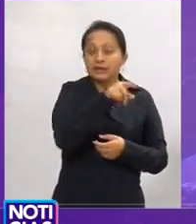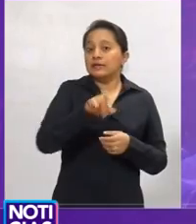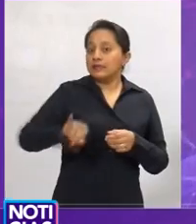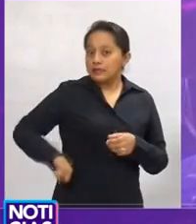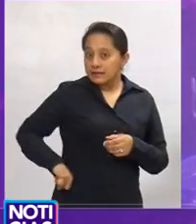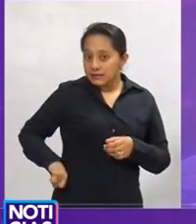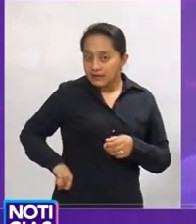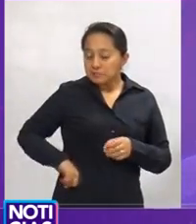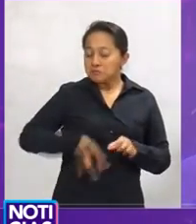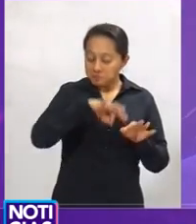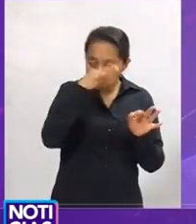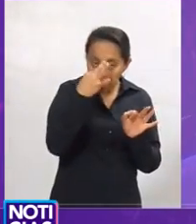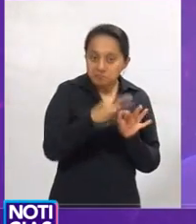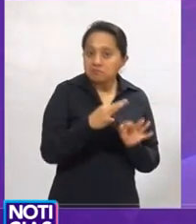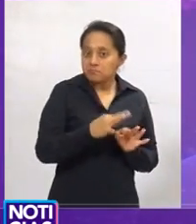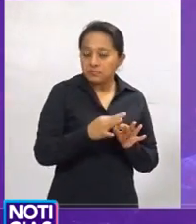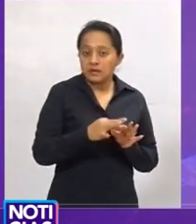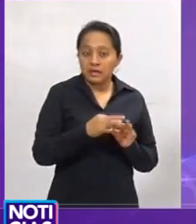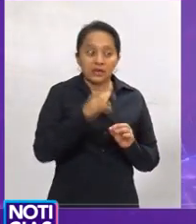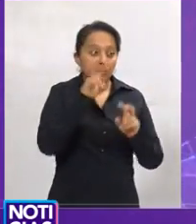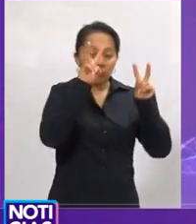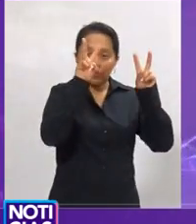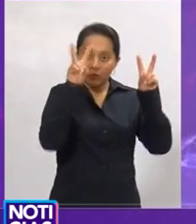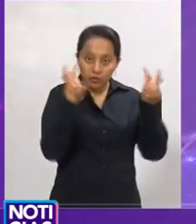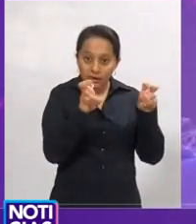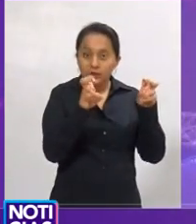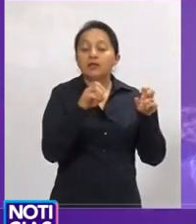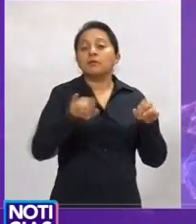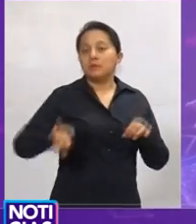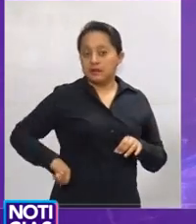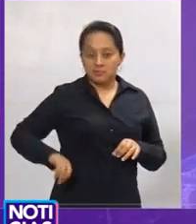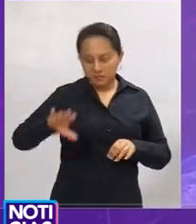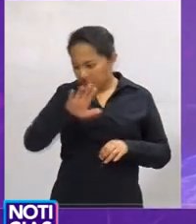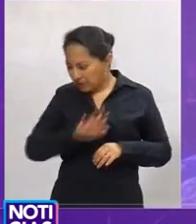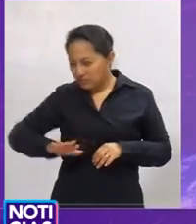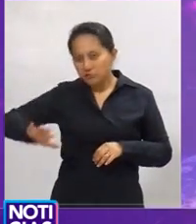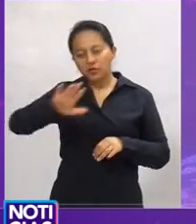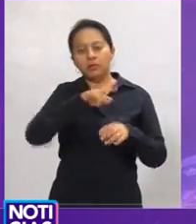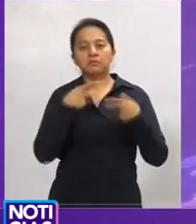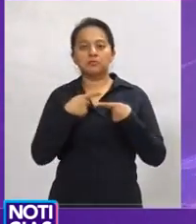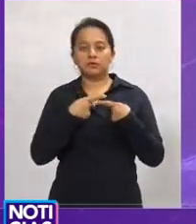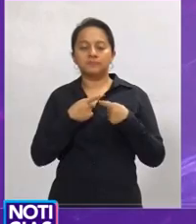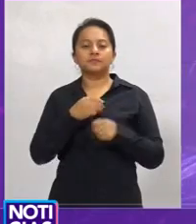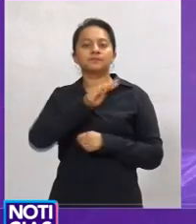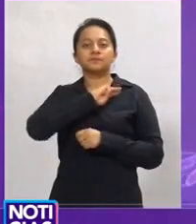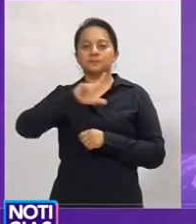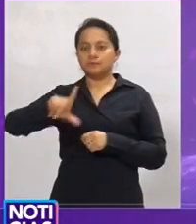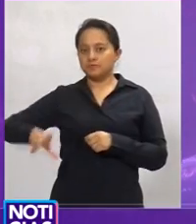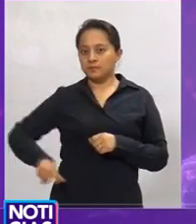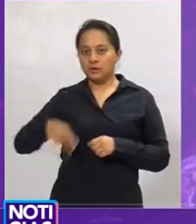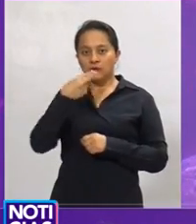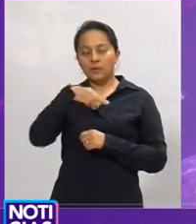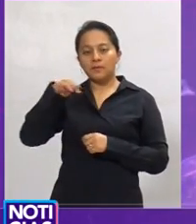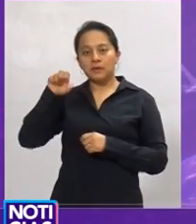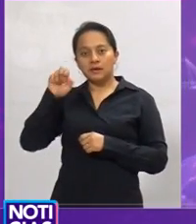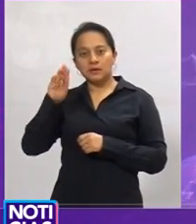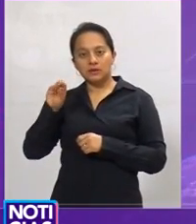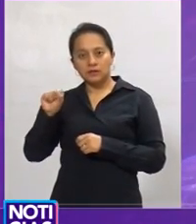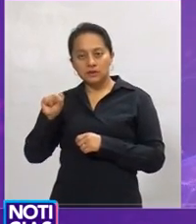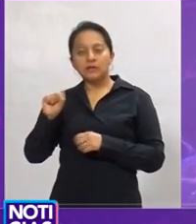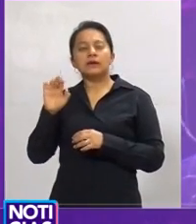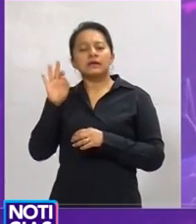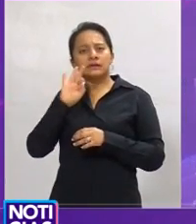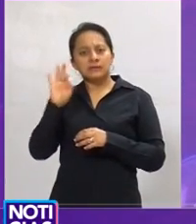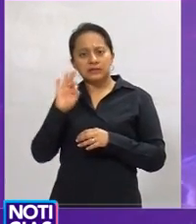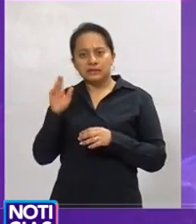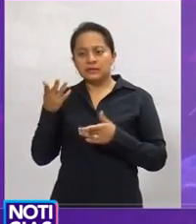interés para todos. Marcos Aguilar mencionó que si bien la obra no será tan invasiva en las vialidades, sí tendrá impacto en 70 colonias y tres